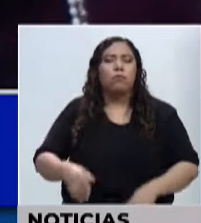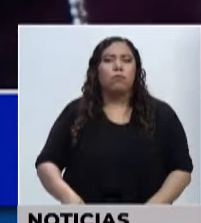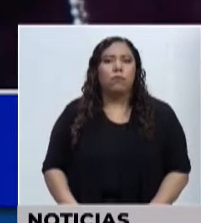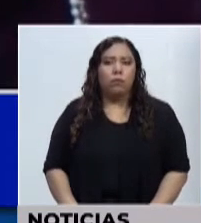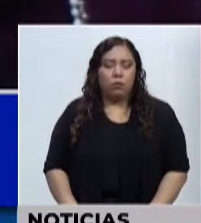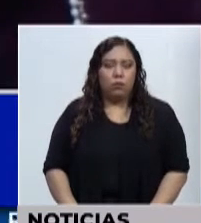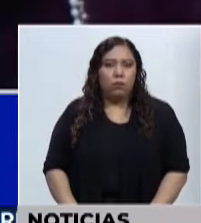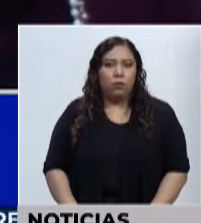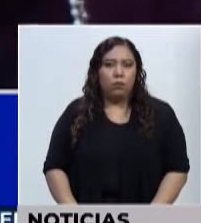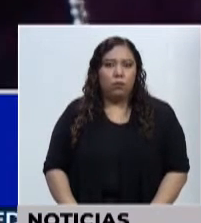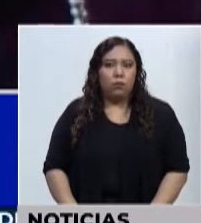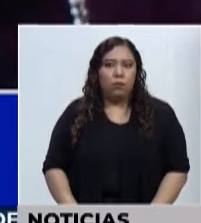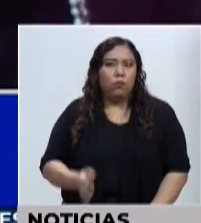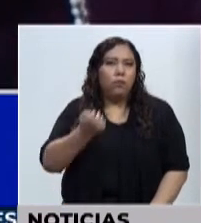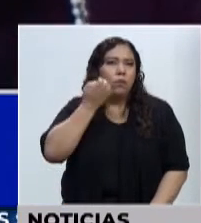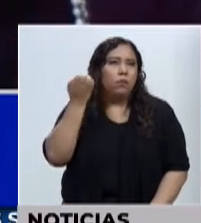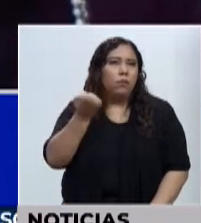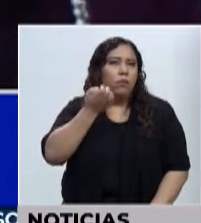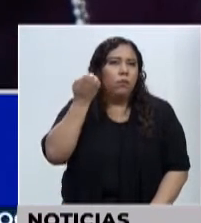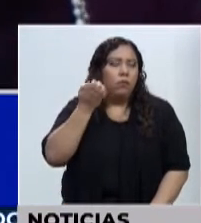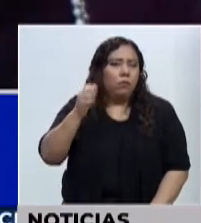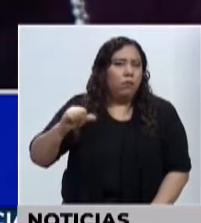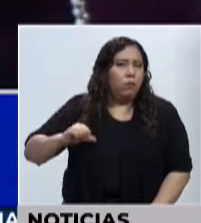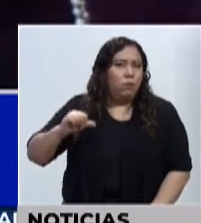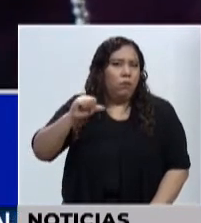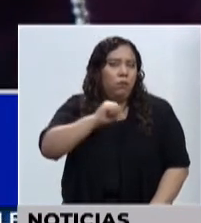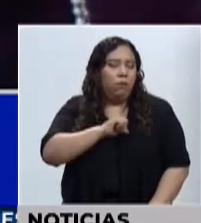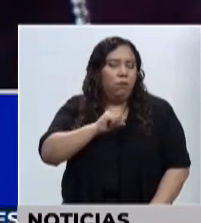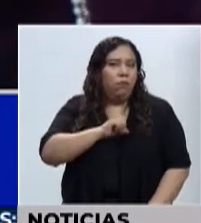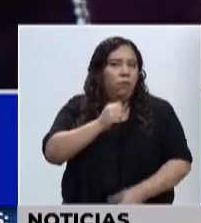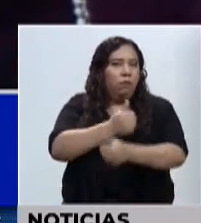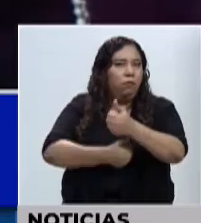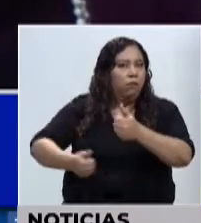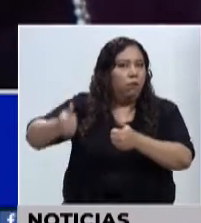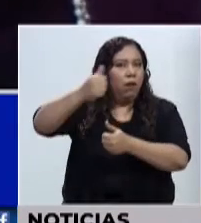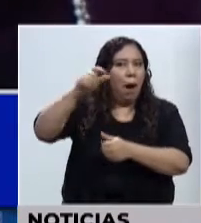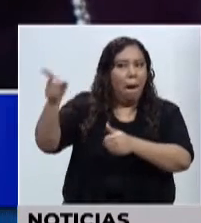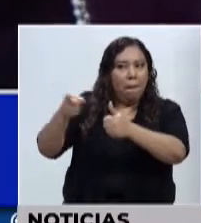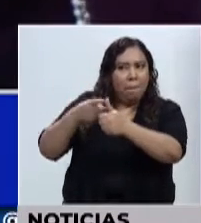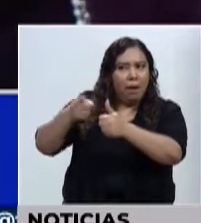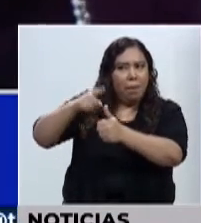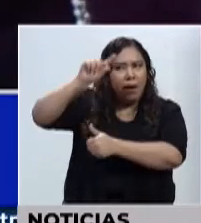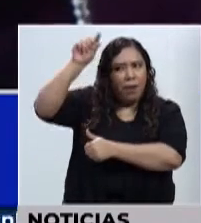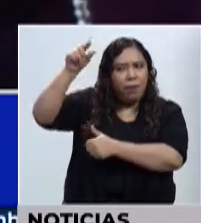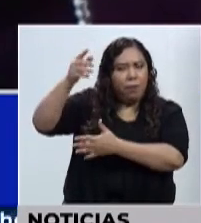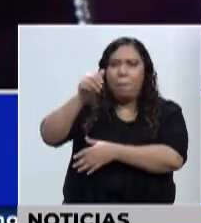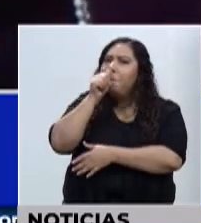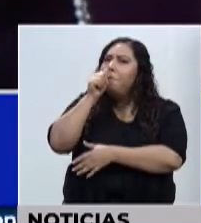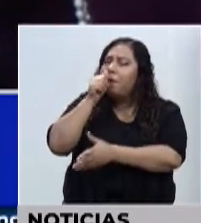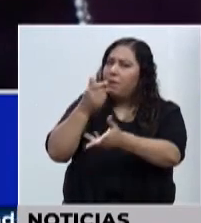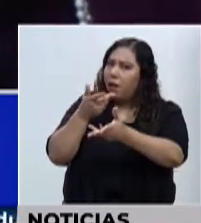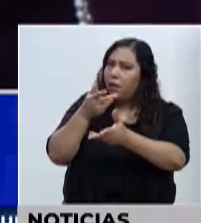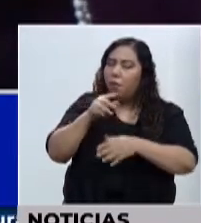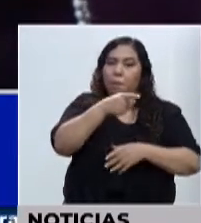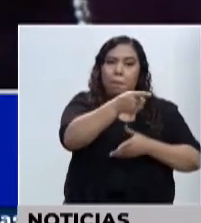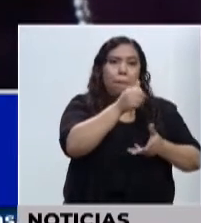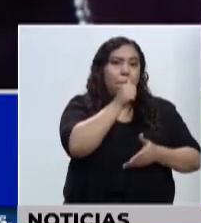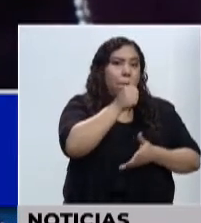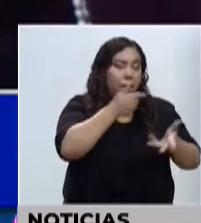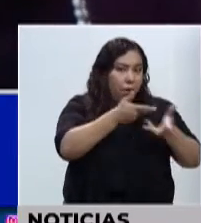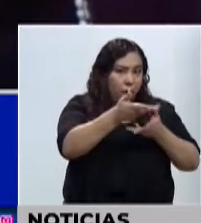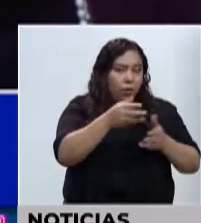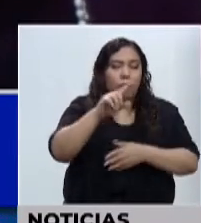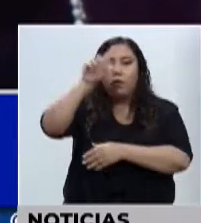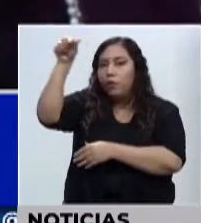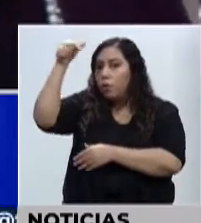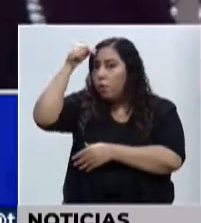escuela de alta gerencia pública en el sector privado y ahora se está implementando en lo público. Ahora, en lo público, ¿cuál es la población objetivo